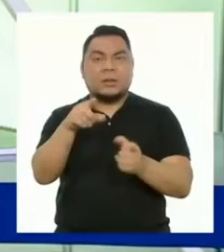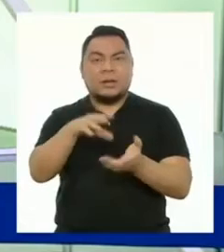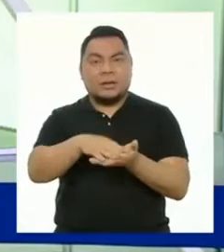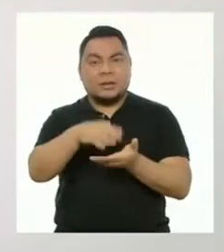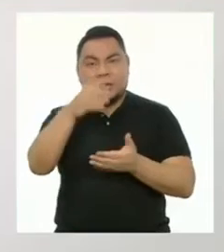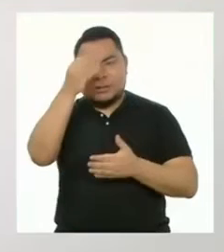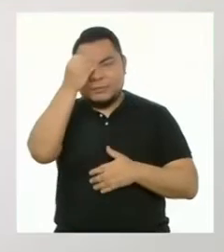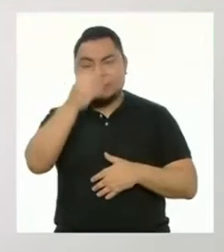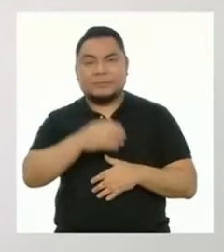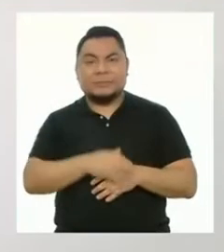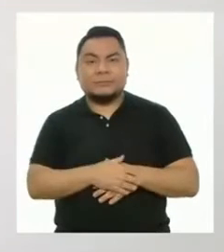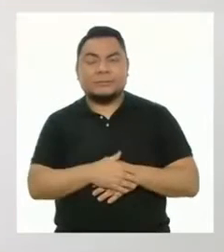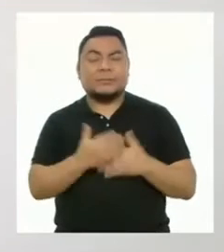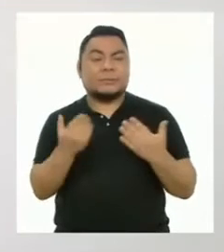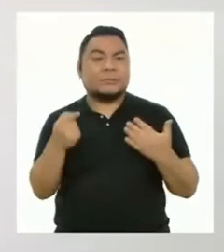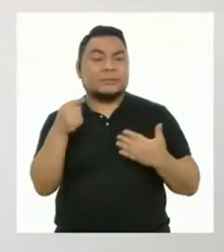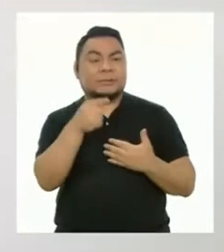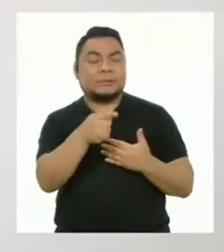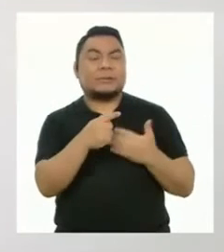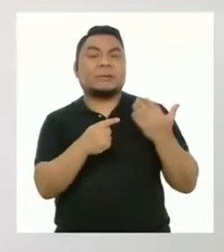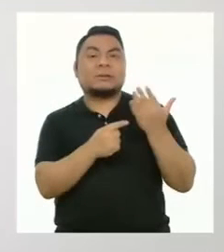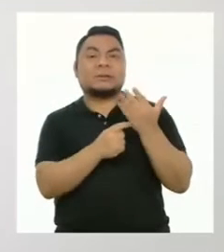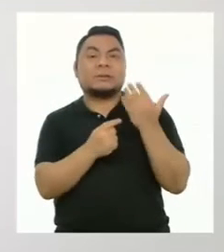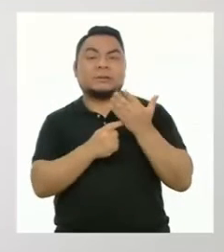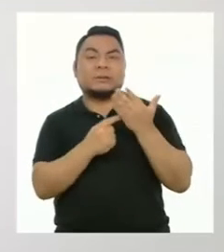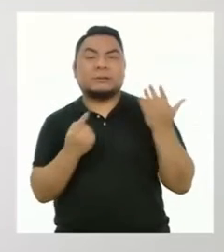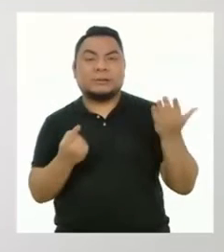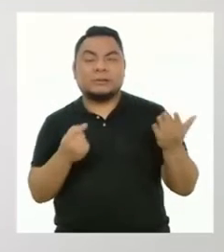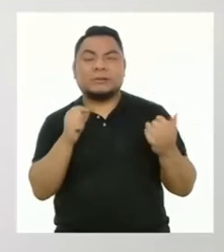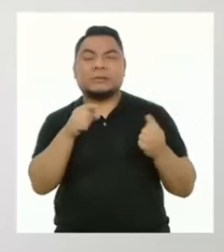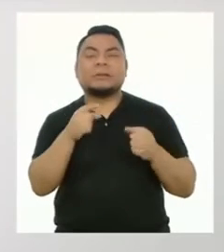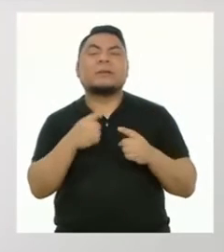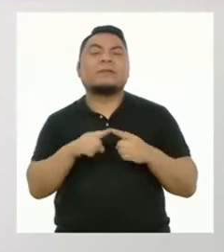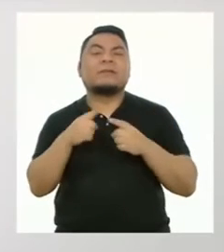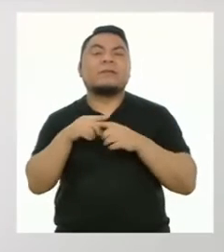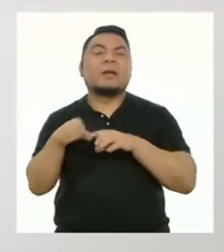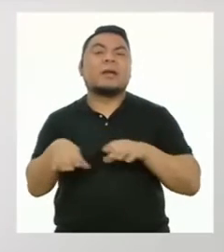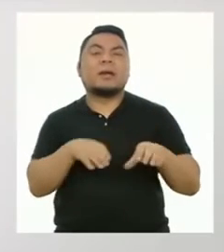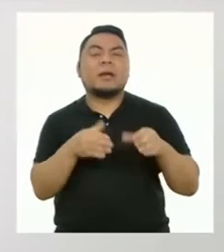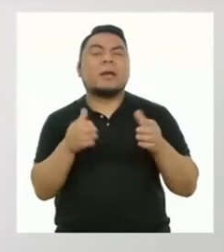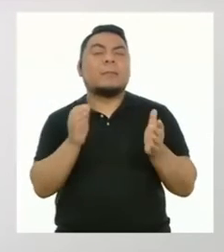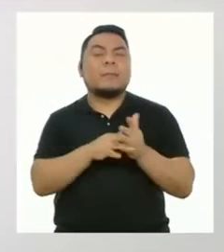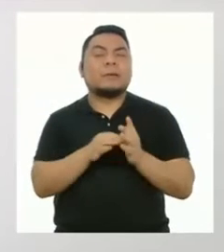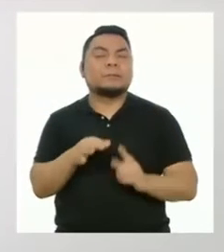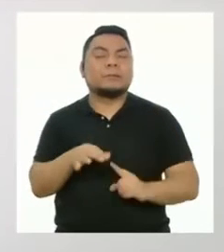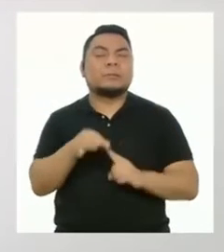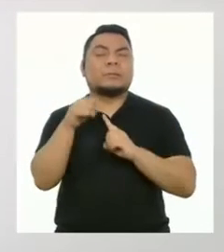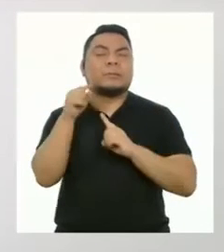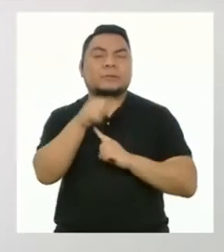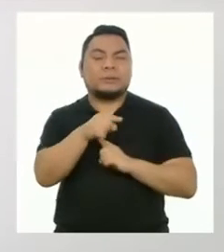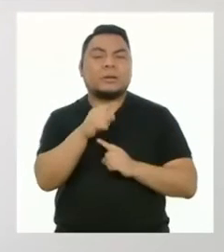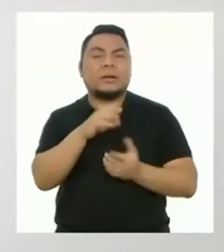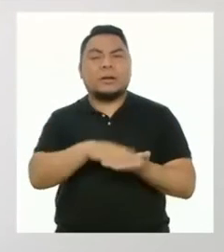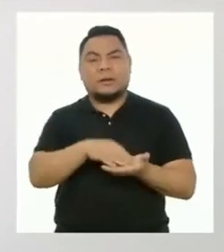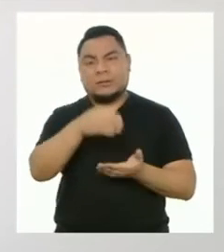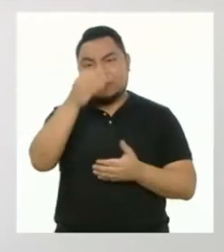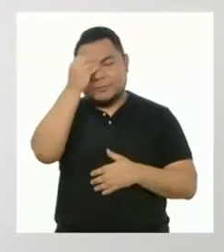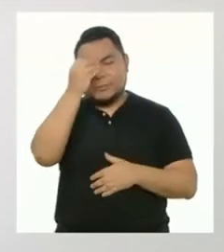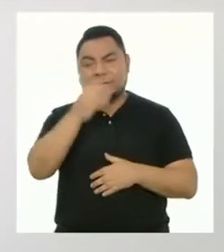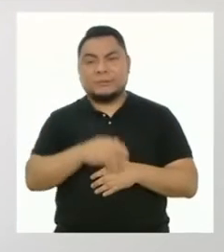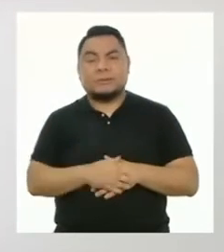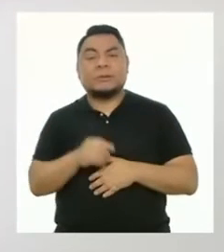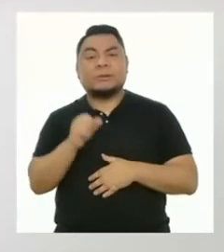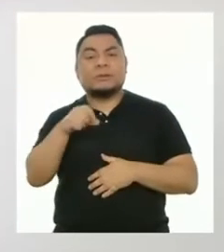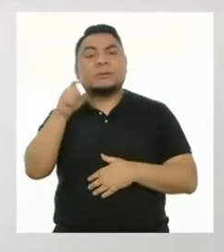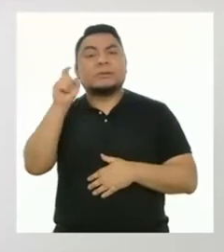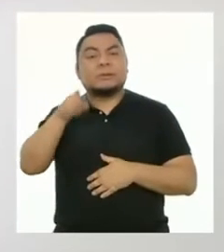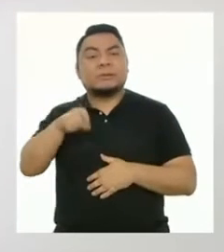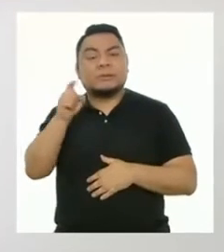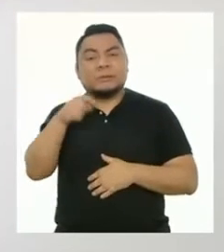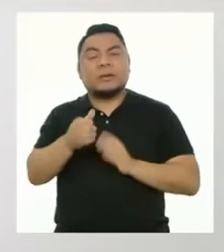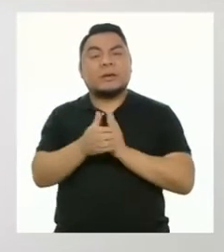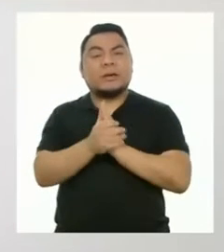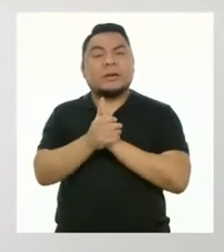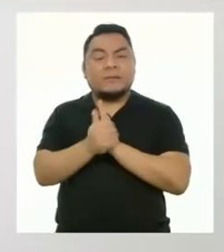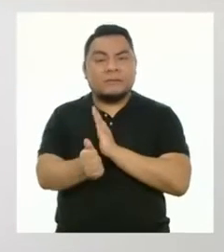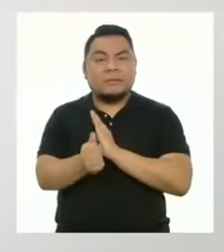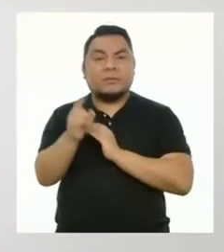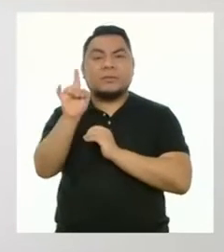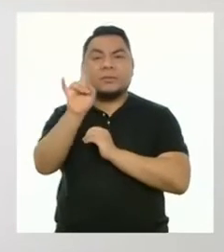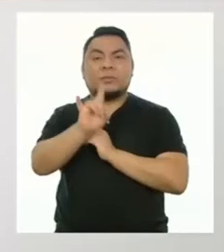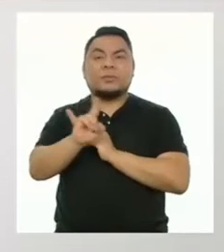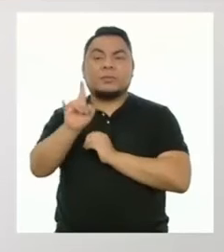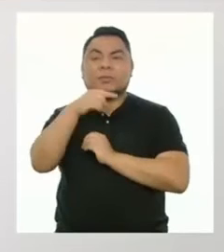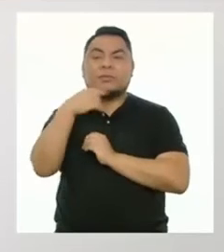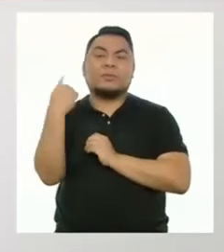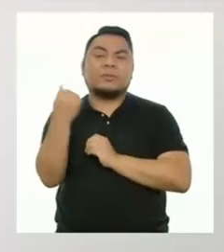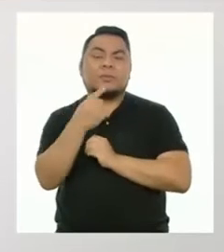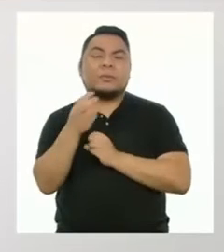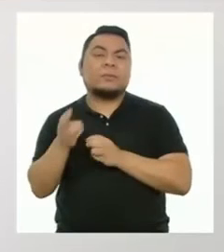de aprendizaje. Mientras que las técnicas son esas actividades más específicas para el aprendizaje, que requieren habilidad y